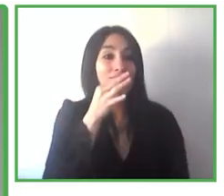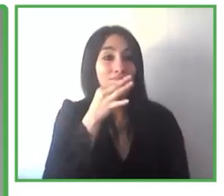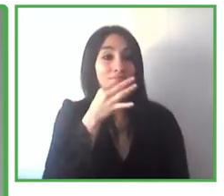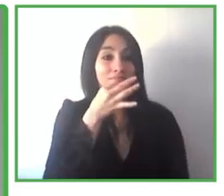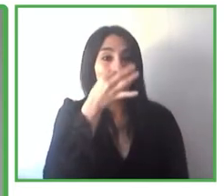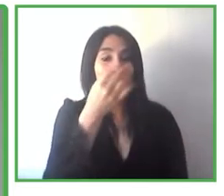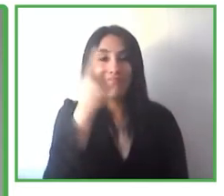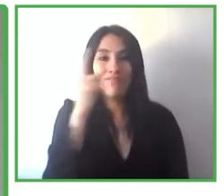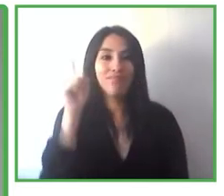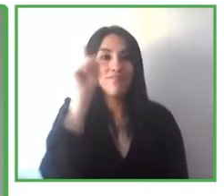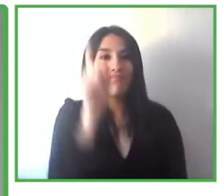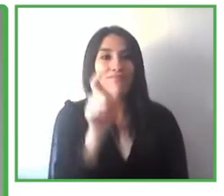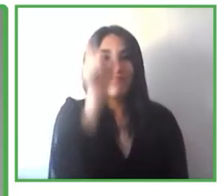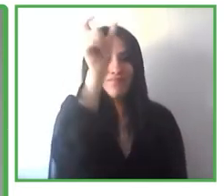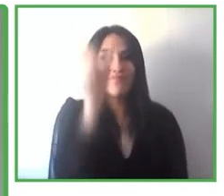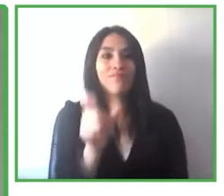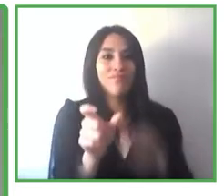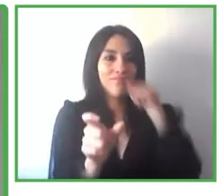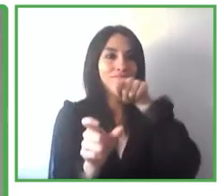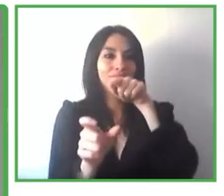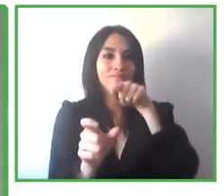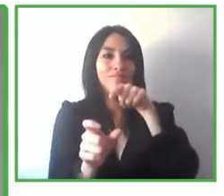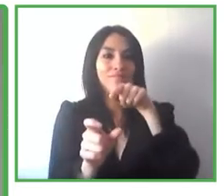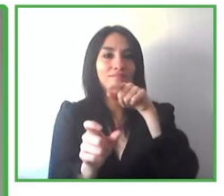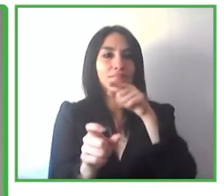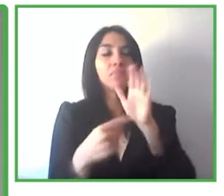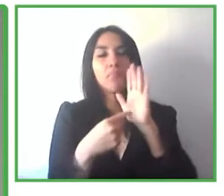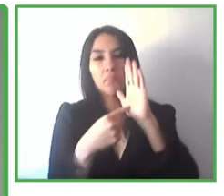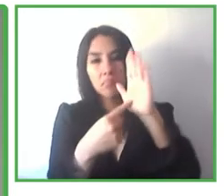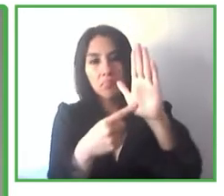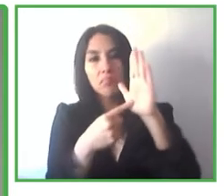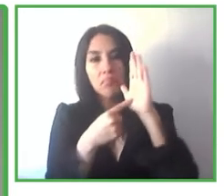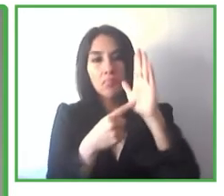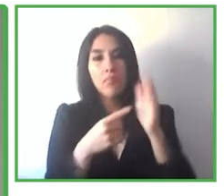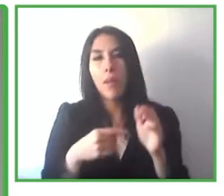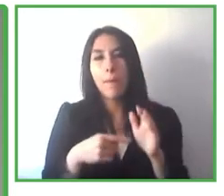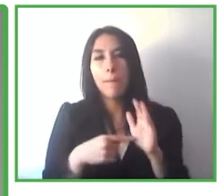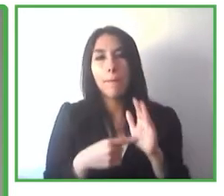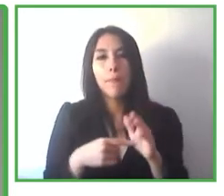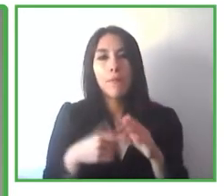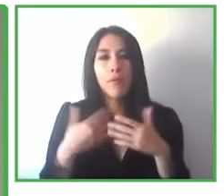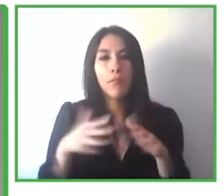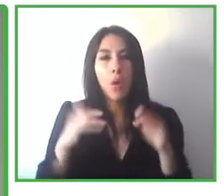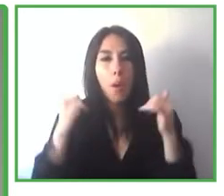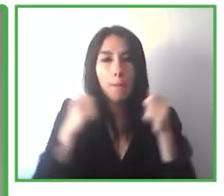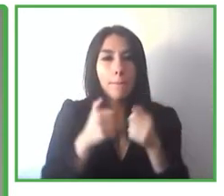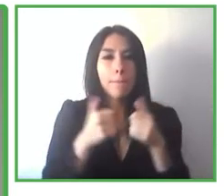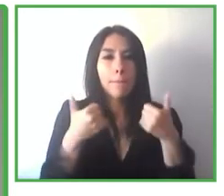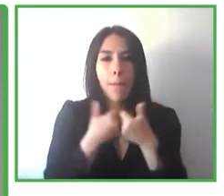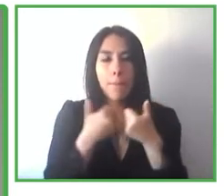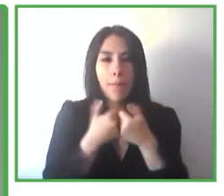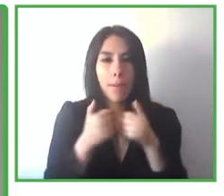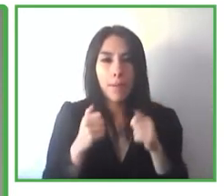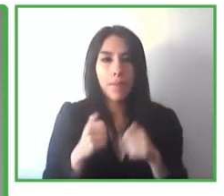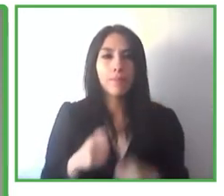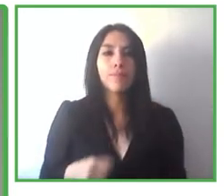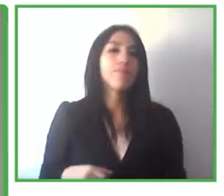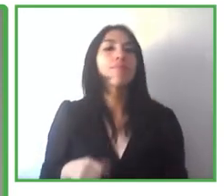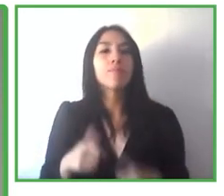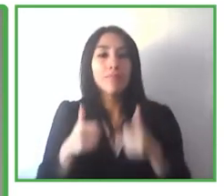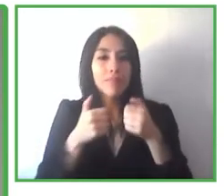tenemos, pues si pensamos en algo como videojuegos, por ejemplo, los videojuegos están extendidísimos, es un sector